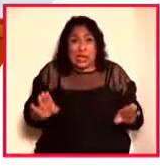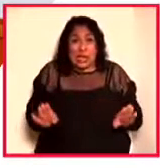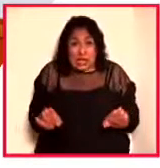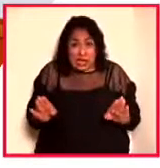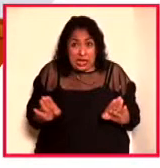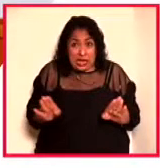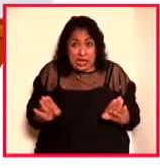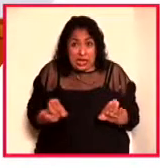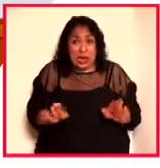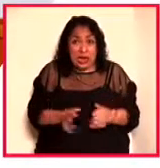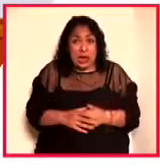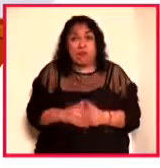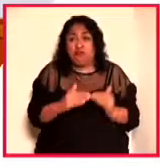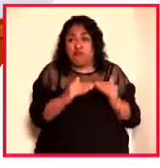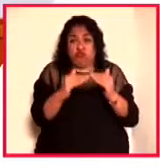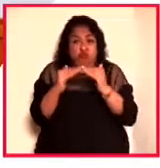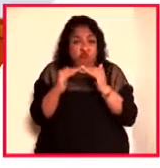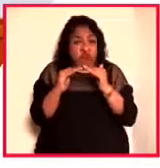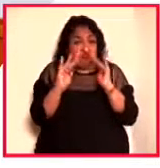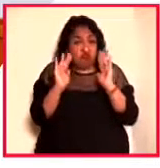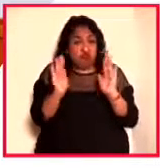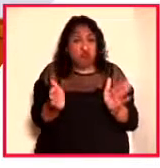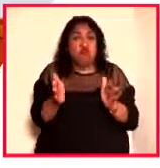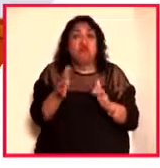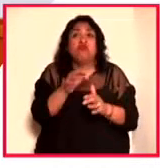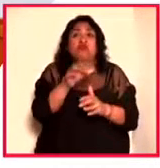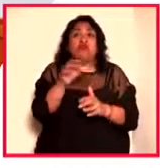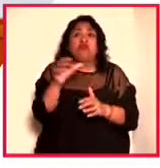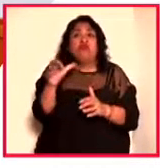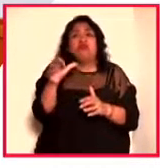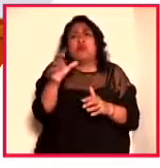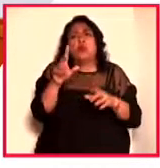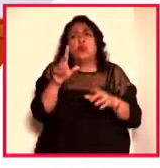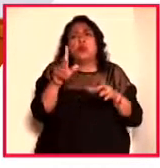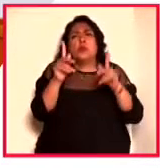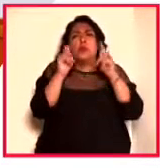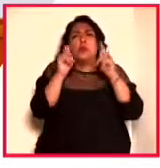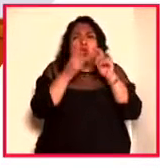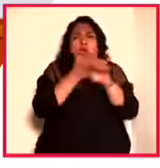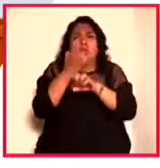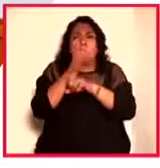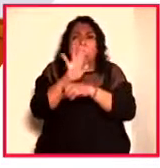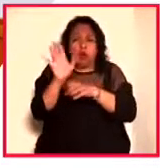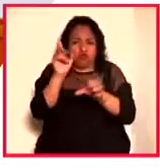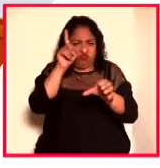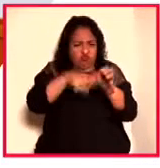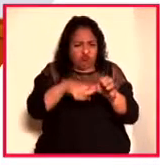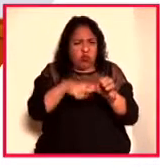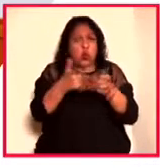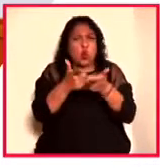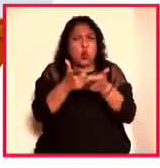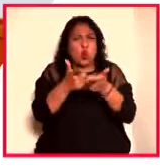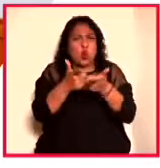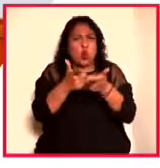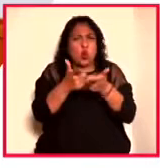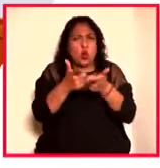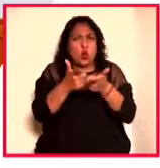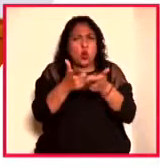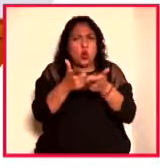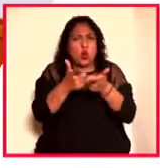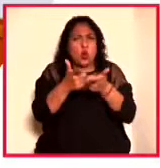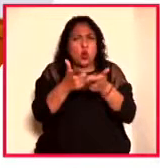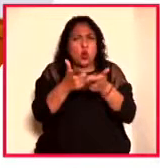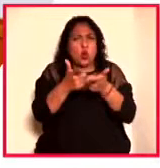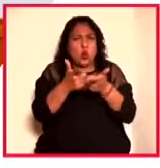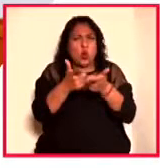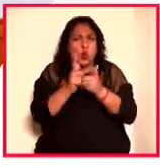pendientes a la equidad, y con el registro a los partidos de izquierda, comenzaron los triunfos de la oposición. Jesús